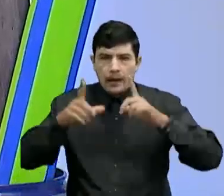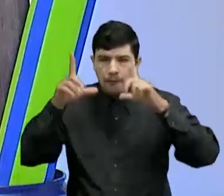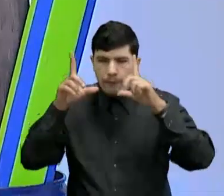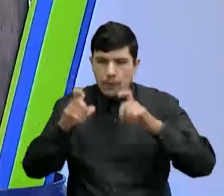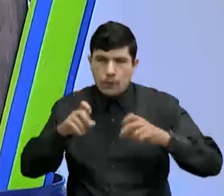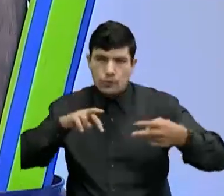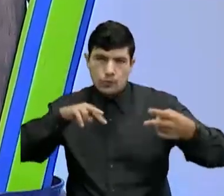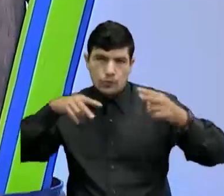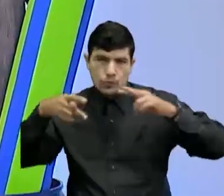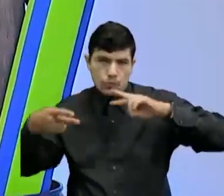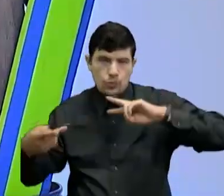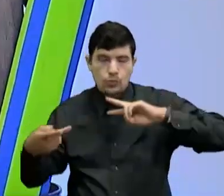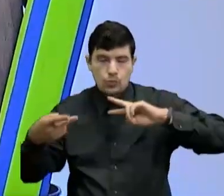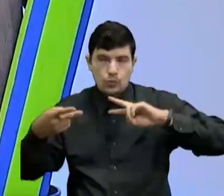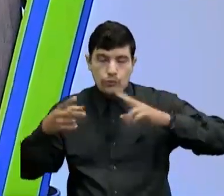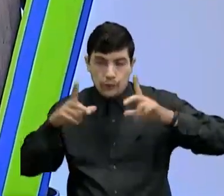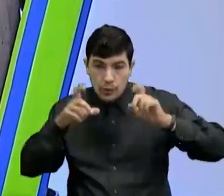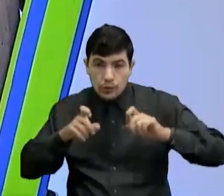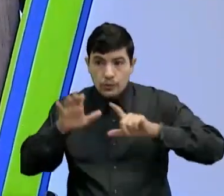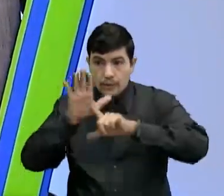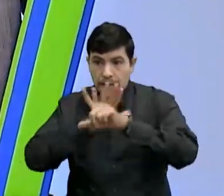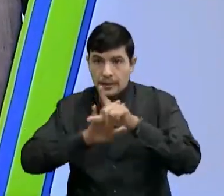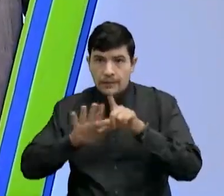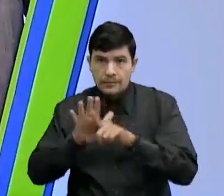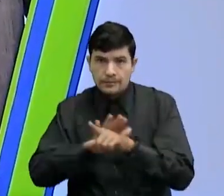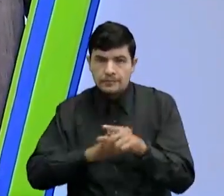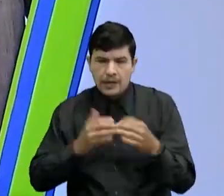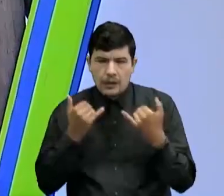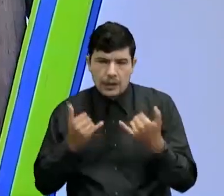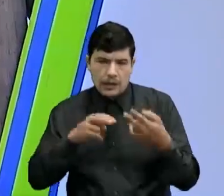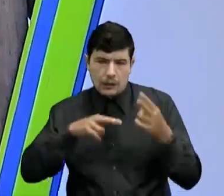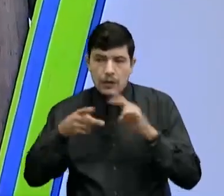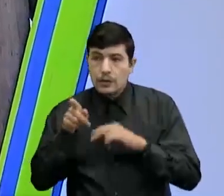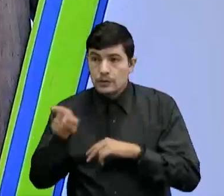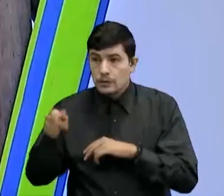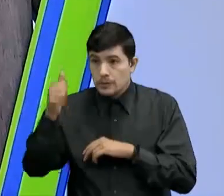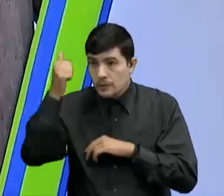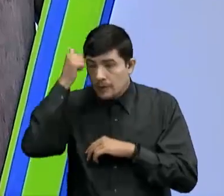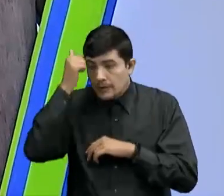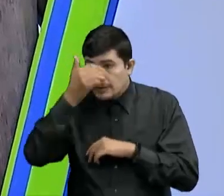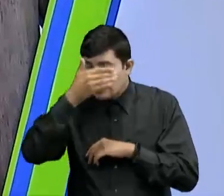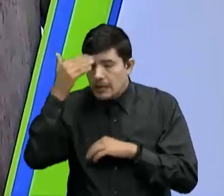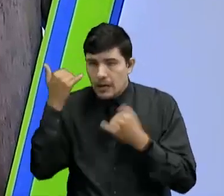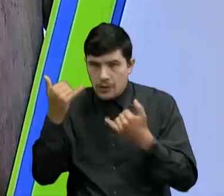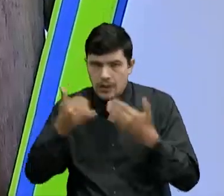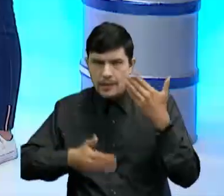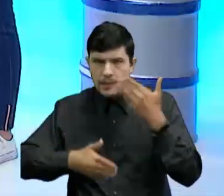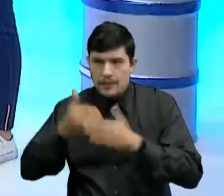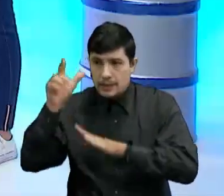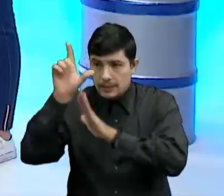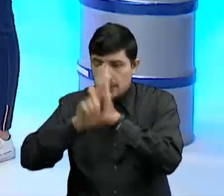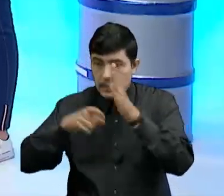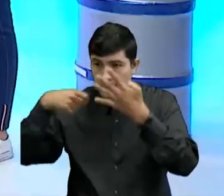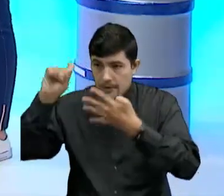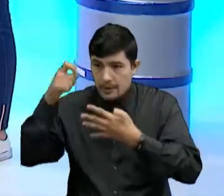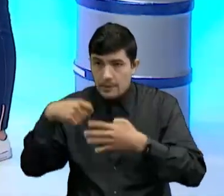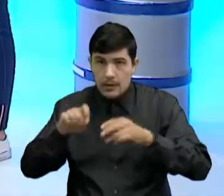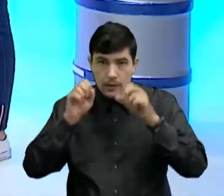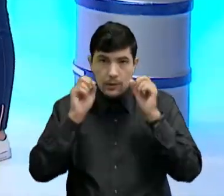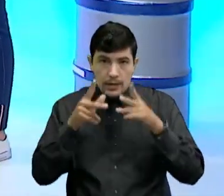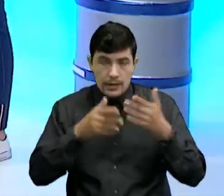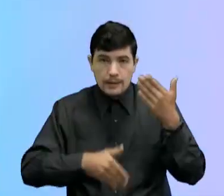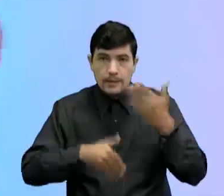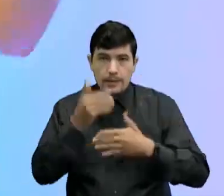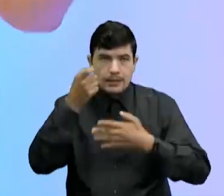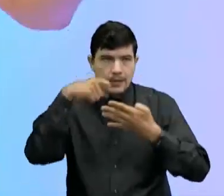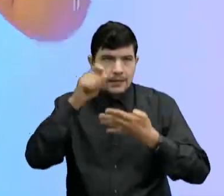contrario Como al profe Leó ahorita Se le olvidó Tomar lista Pues vamos a iniciar Tomando lista Ok Bueno vamos